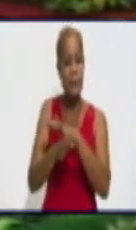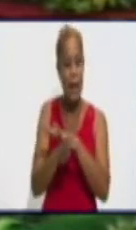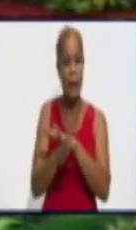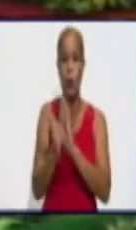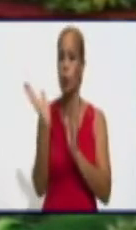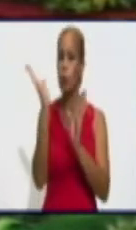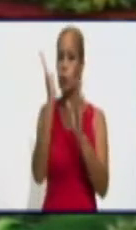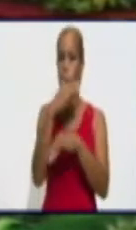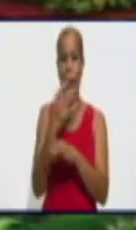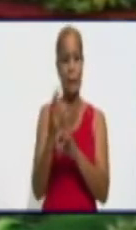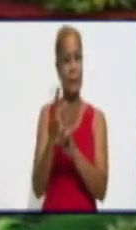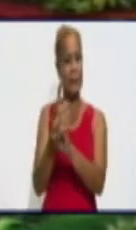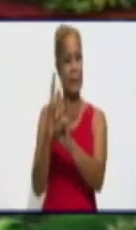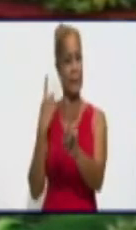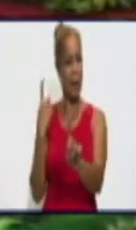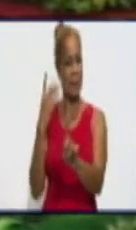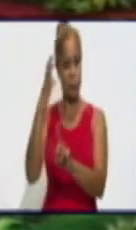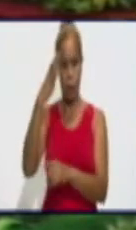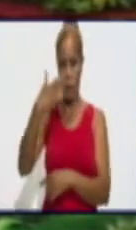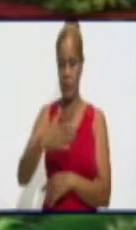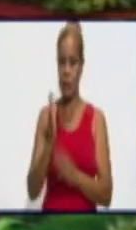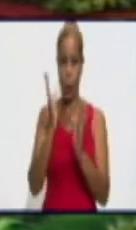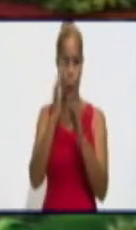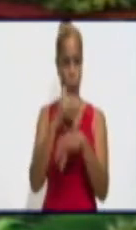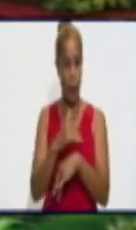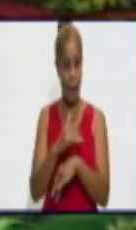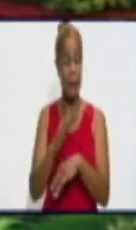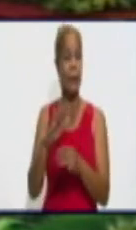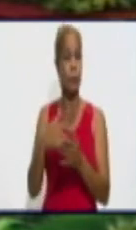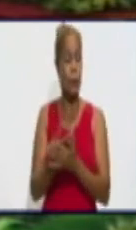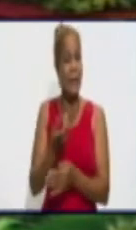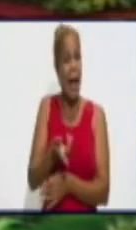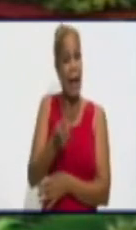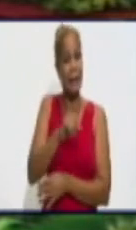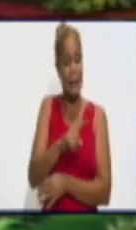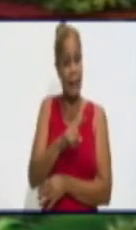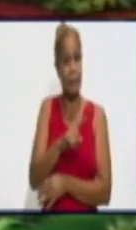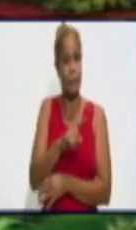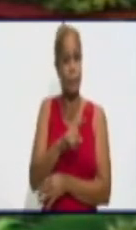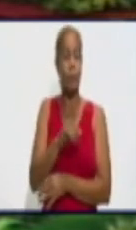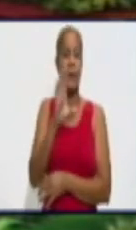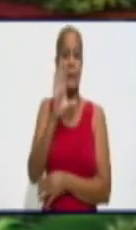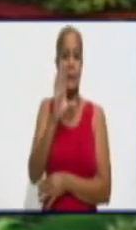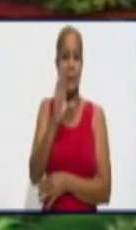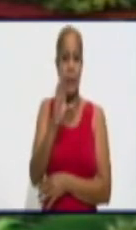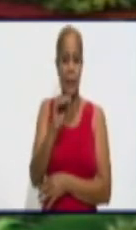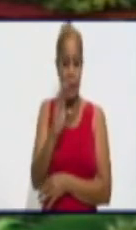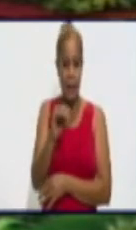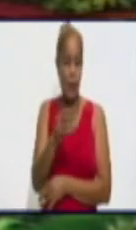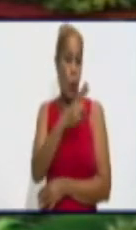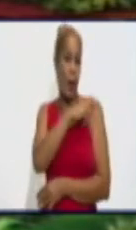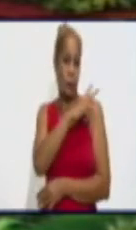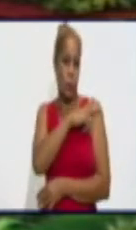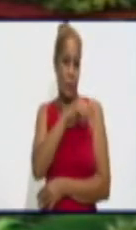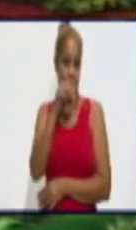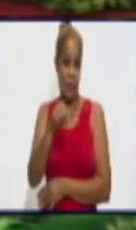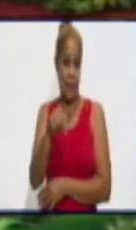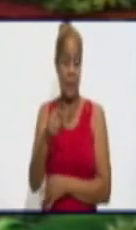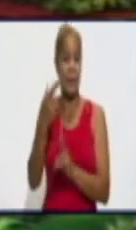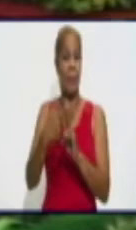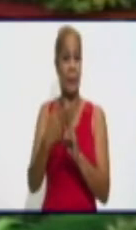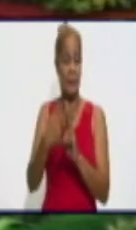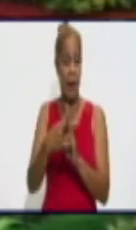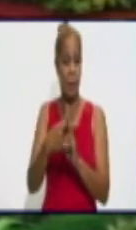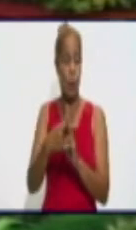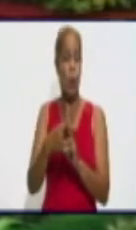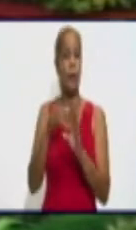Creo que ayer explicaban aquí las autoridades de Bayamo el por qué se adoptó esta medida de vender el pollo.